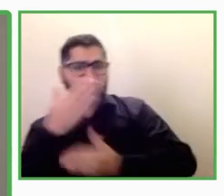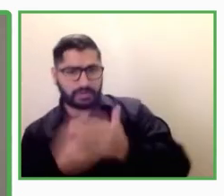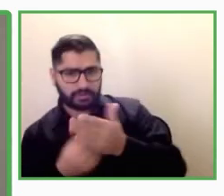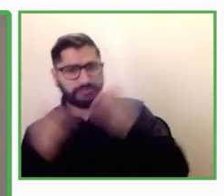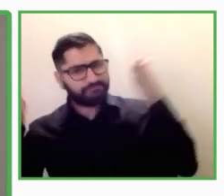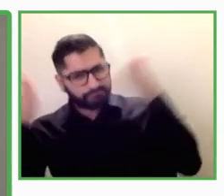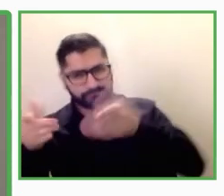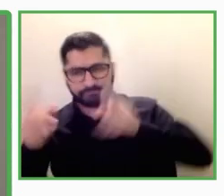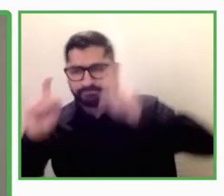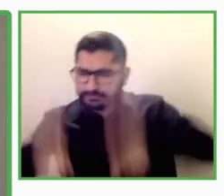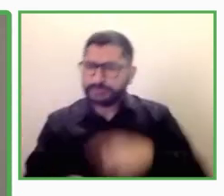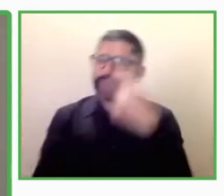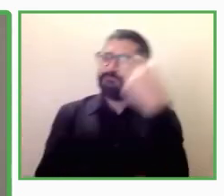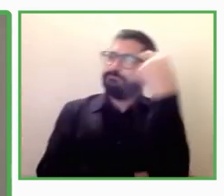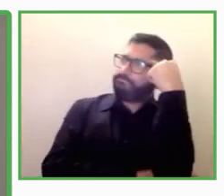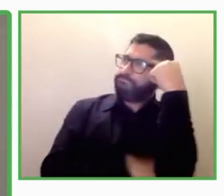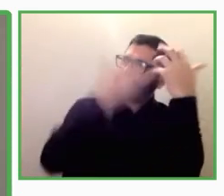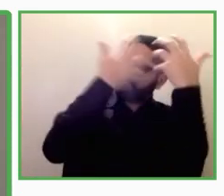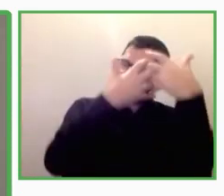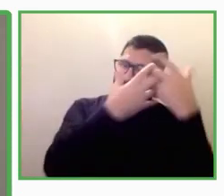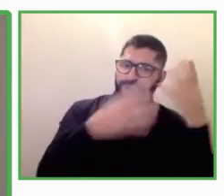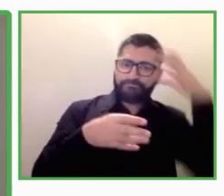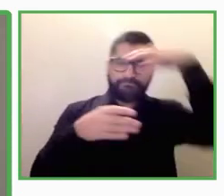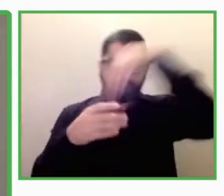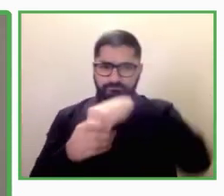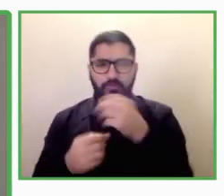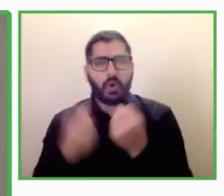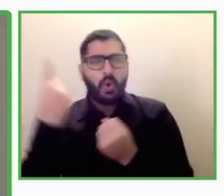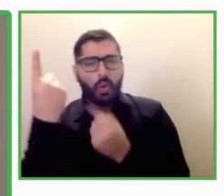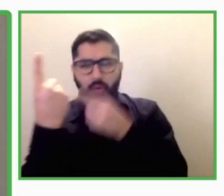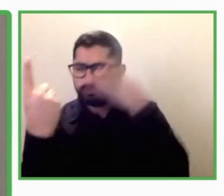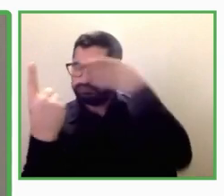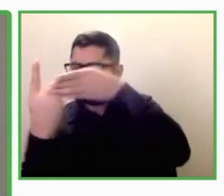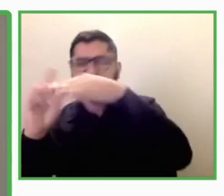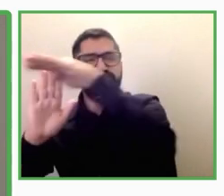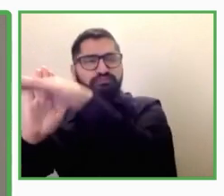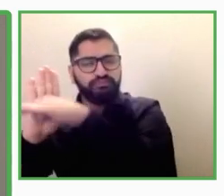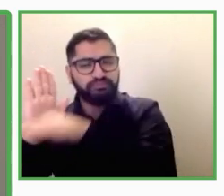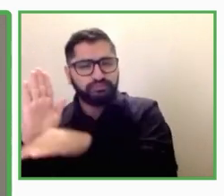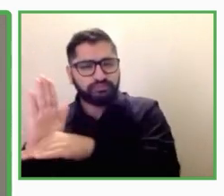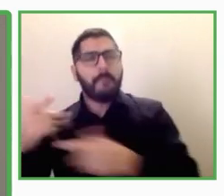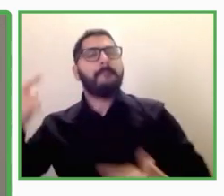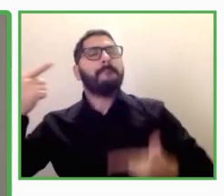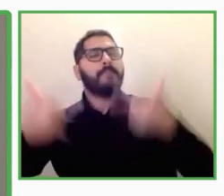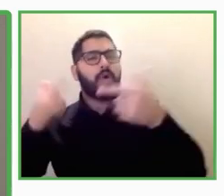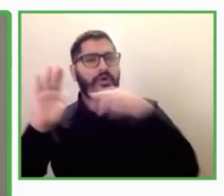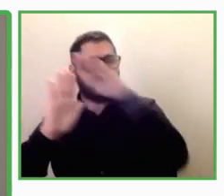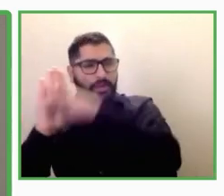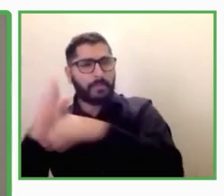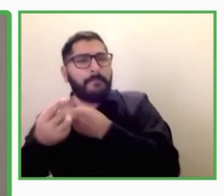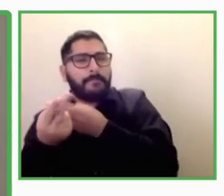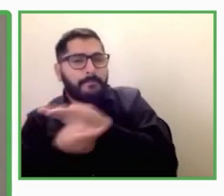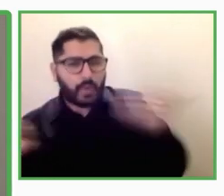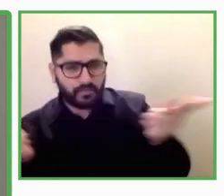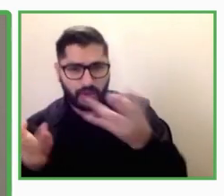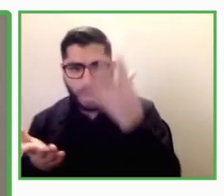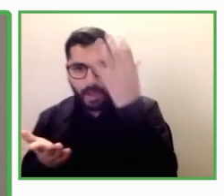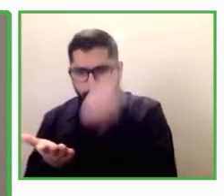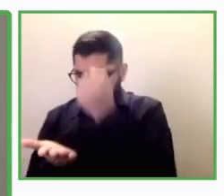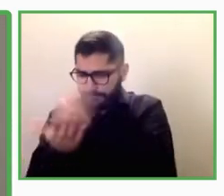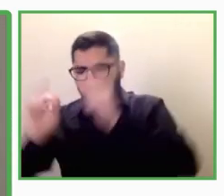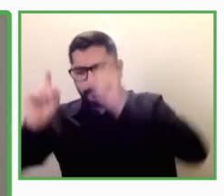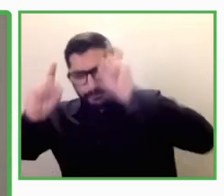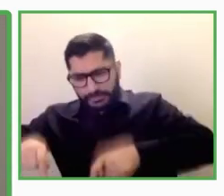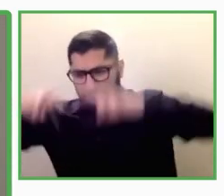política pública que debemos revisar cuando hablamos del futuro del empleo de las personas con discapacidad. Bueno, yo me llamo Javier